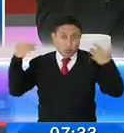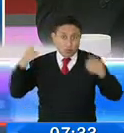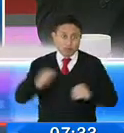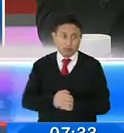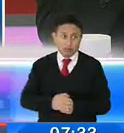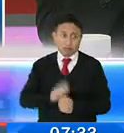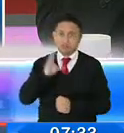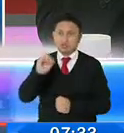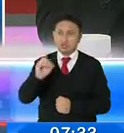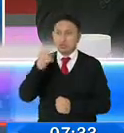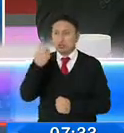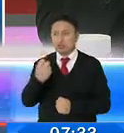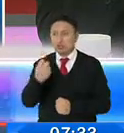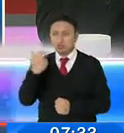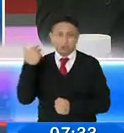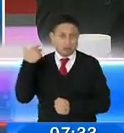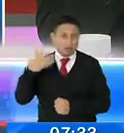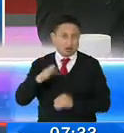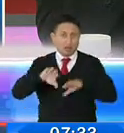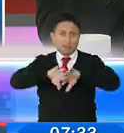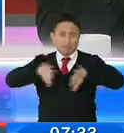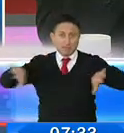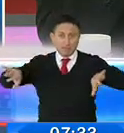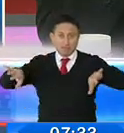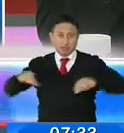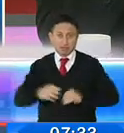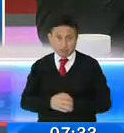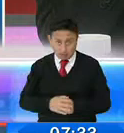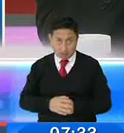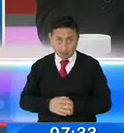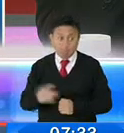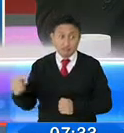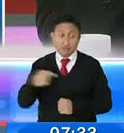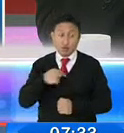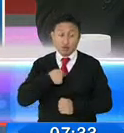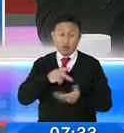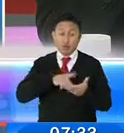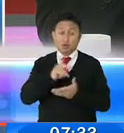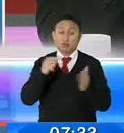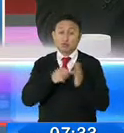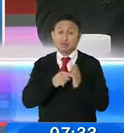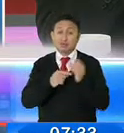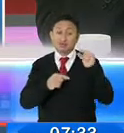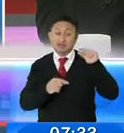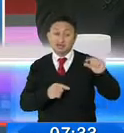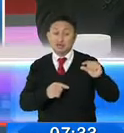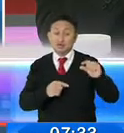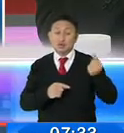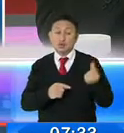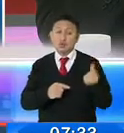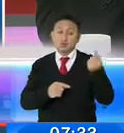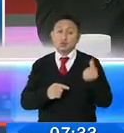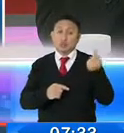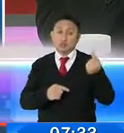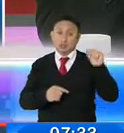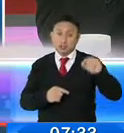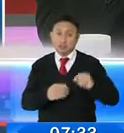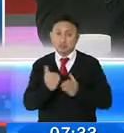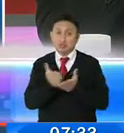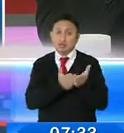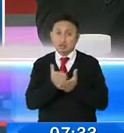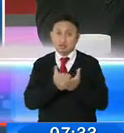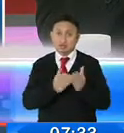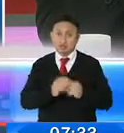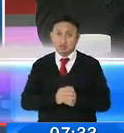grabado con cero, con doce, pues eso es una situación aparte. Lo que graba justamente es el IVA a los servicios digitales.